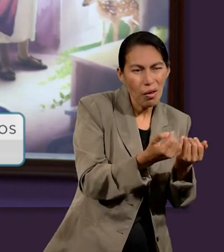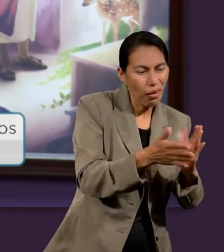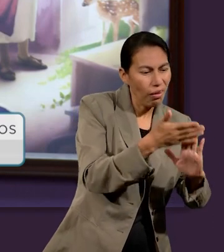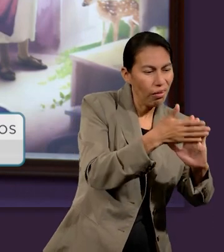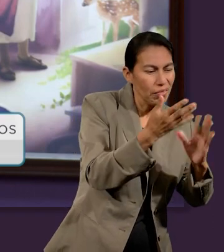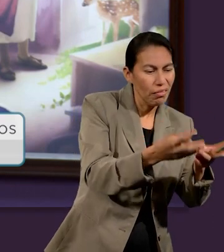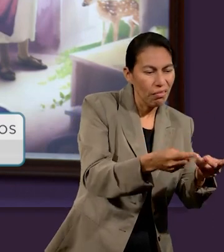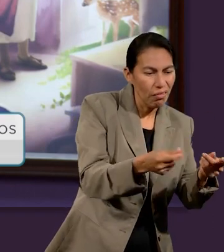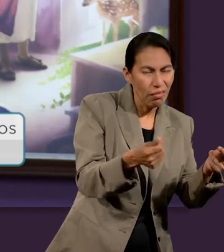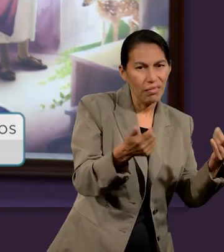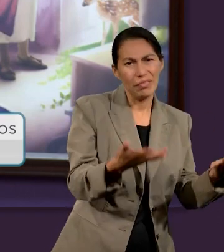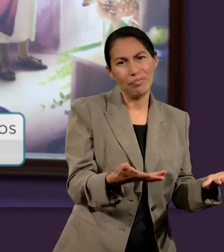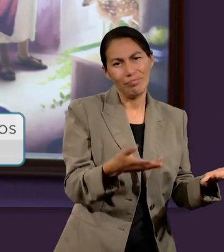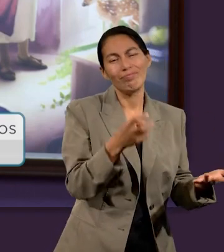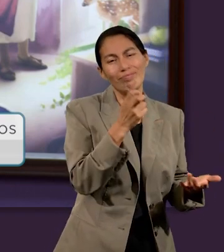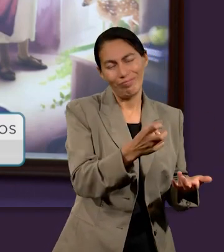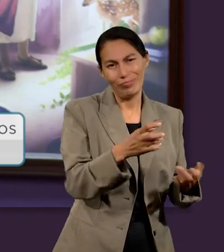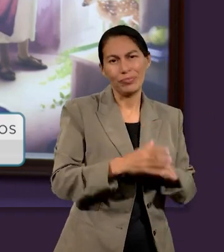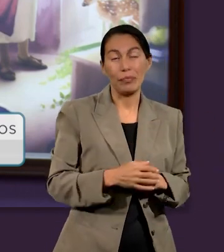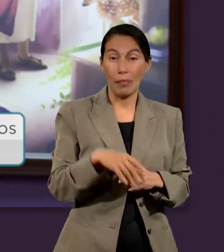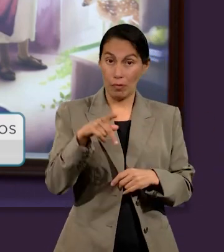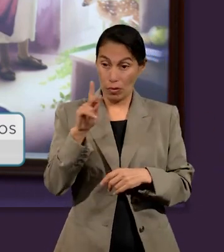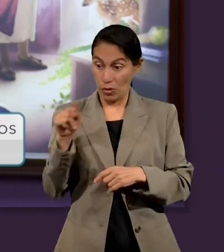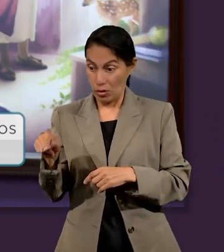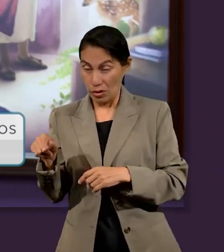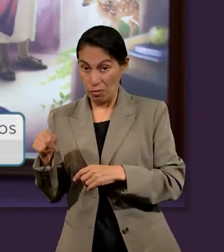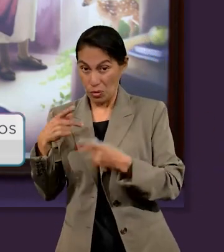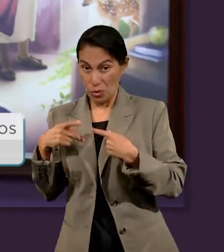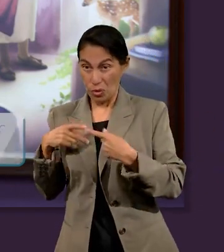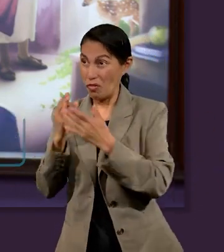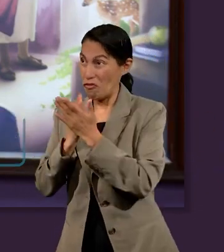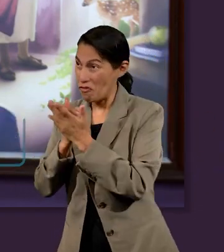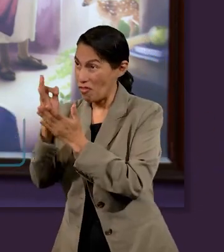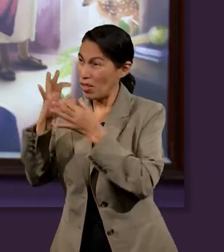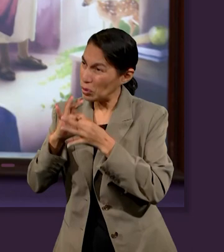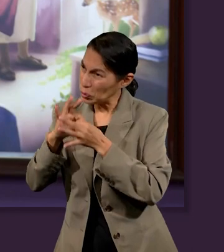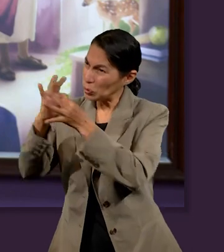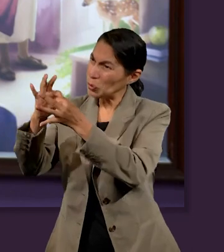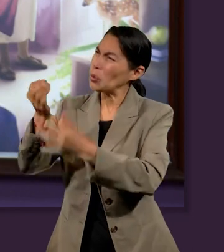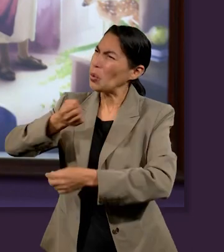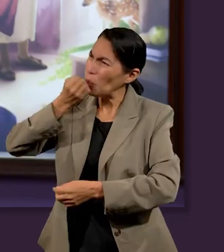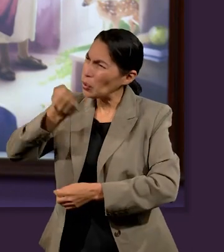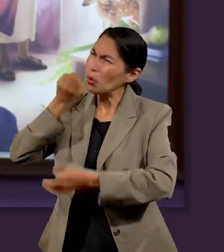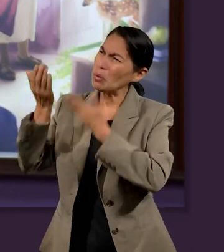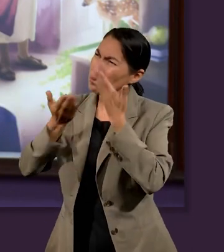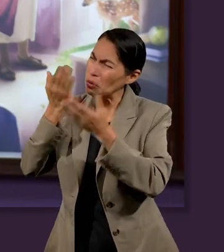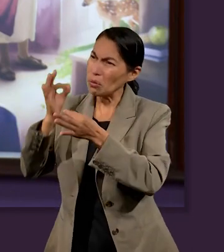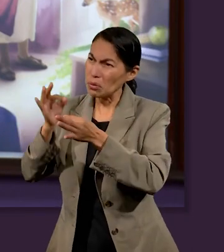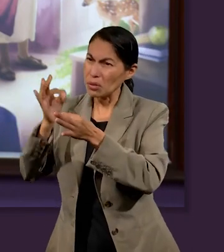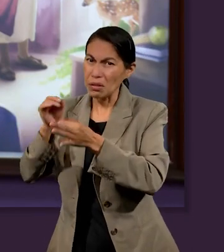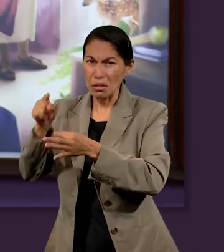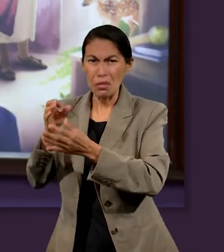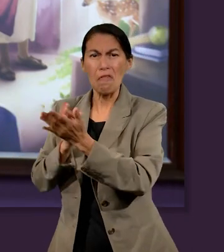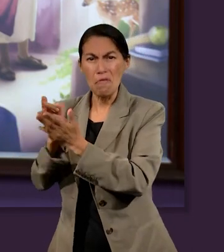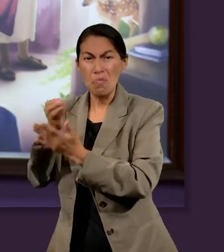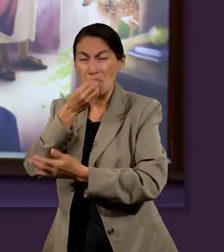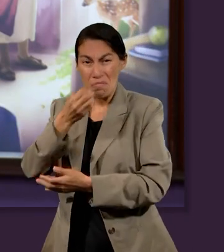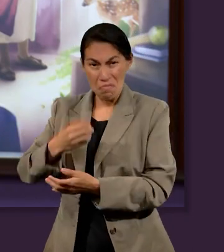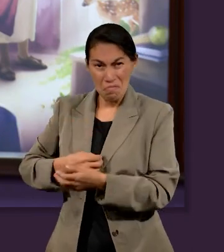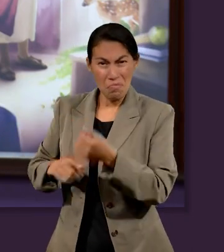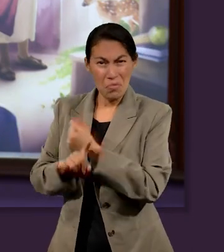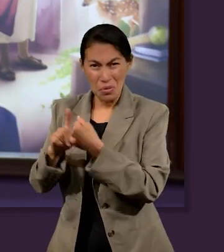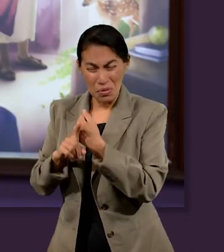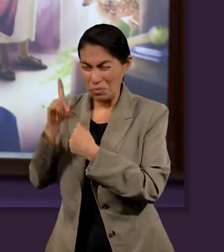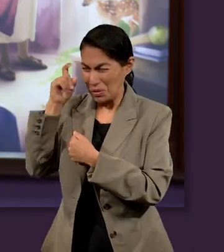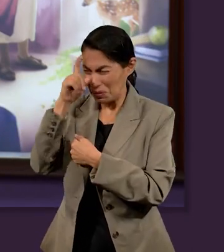conocimiento en Cristo Jesús, permanece. Y en cambio, aquella casa que fue levantada sobre la arena, con la primera lluvia, con la